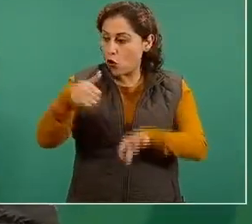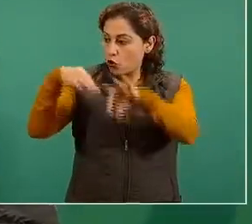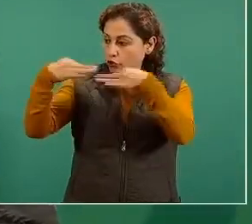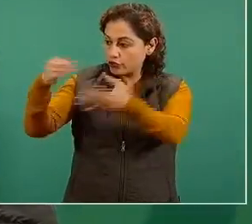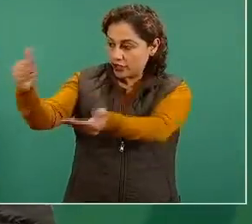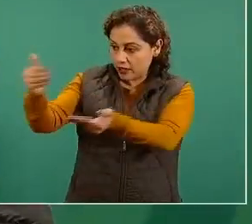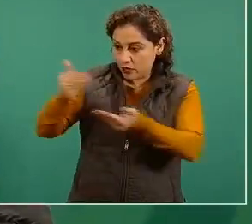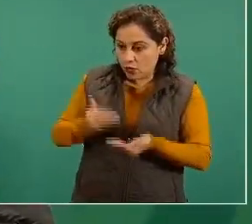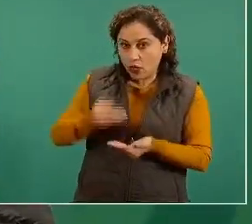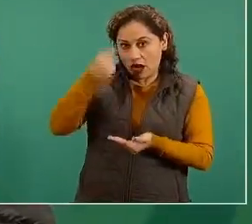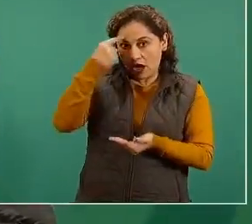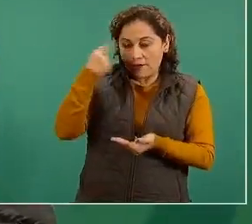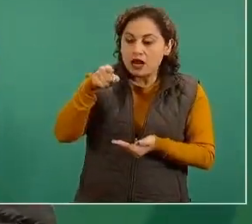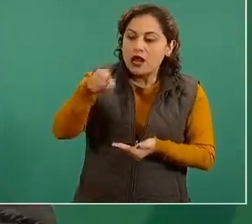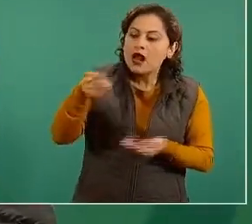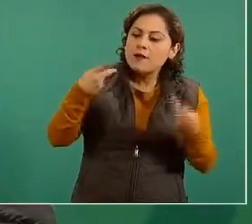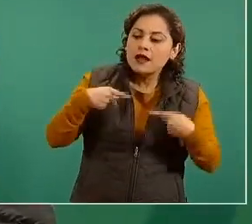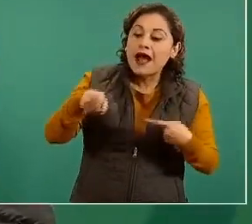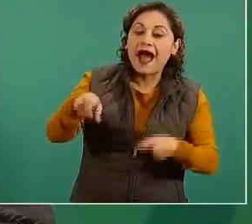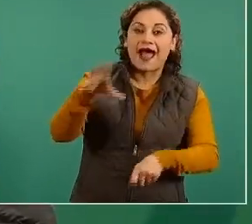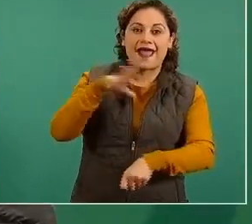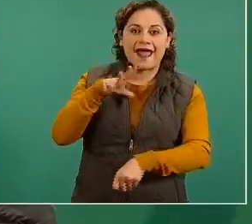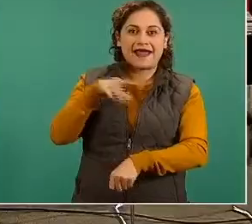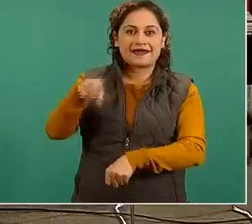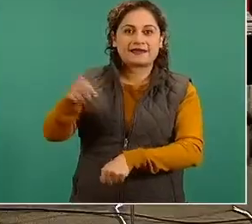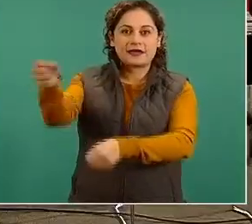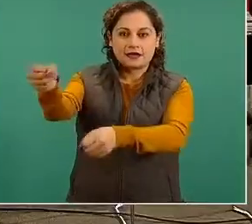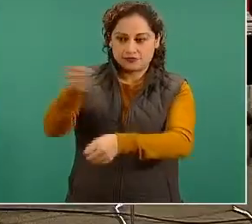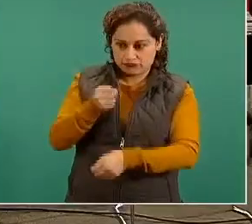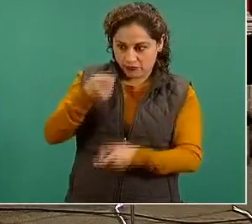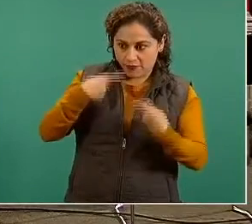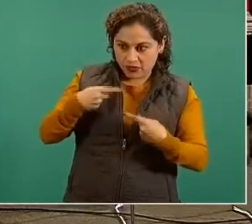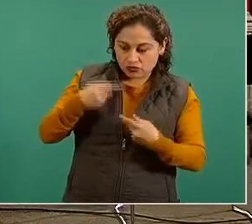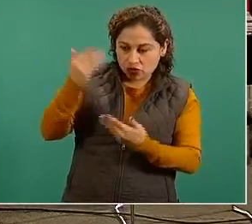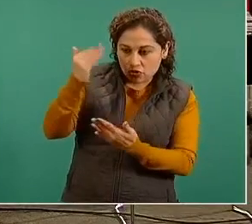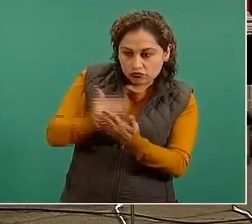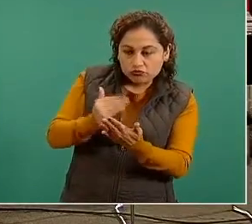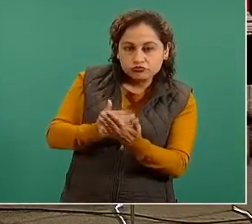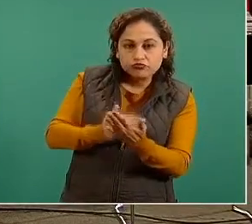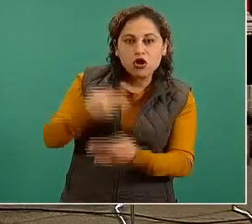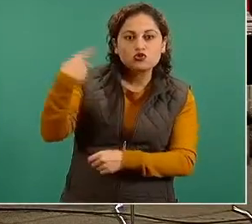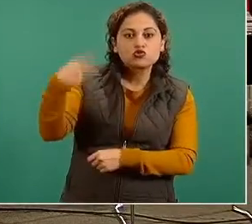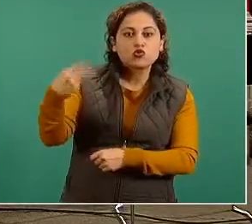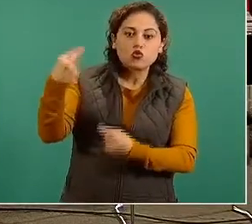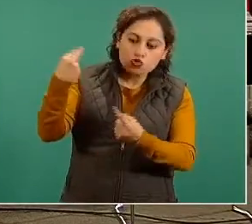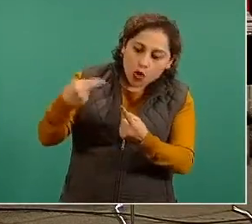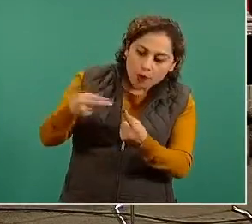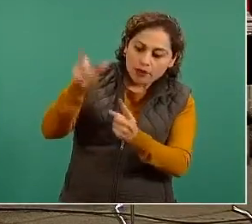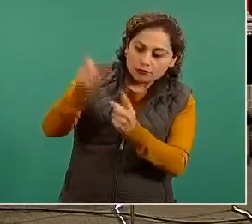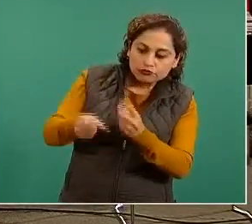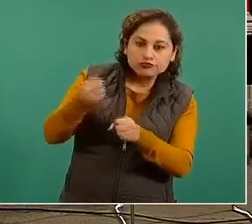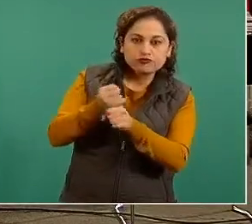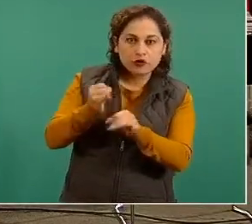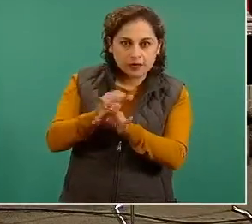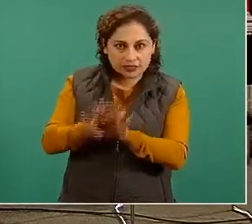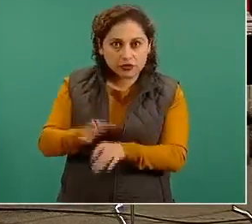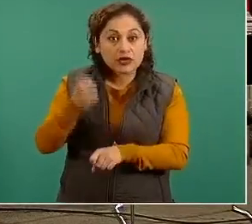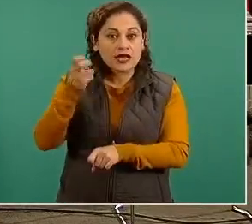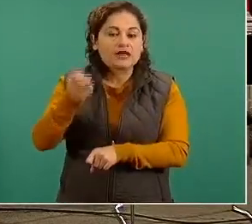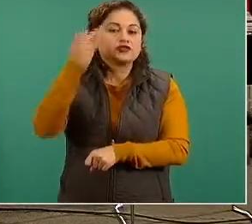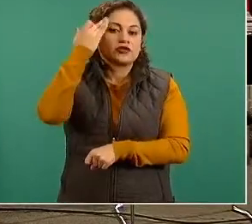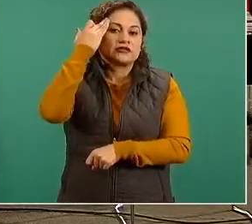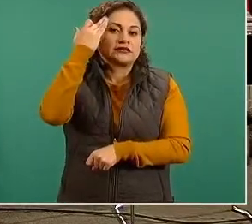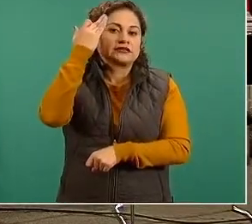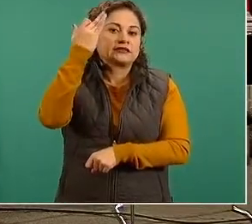de la persona a que se le va a aplicar la la vacuna y esto retrasa y dificulta porque una vez que se tiene